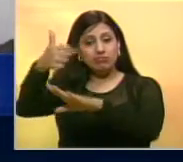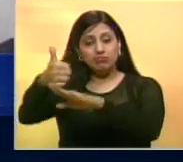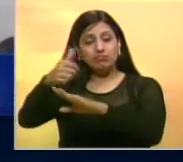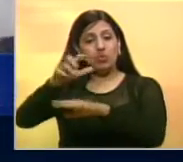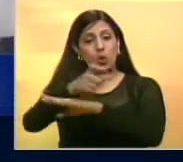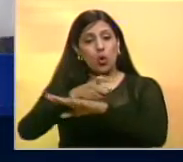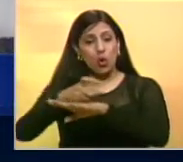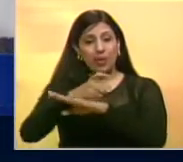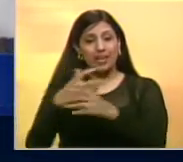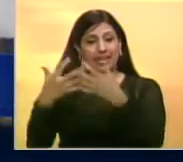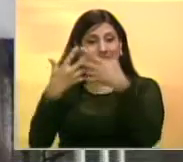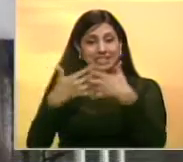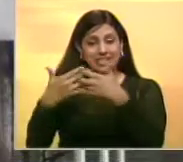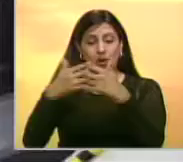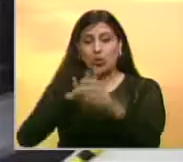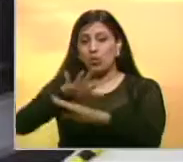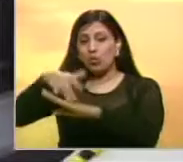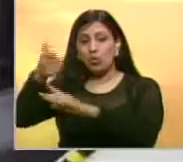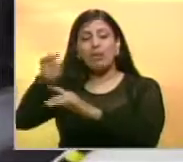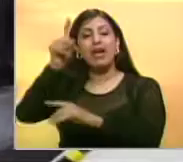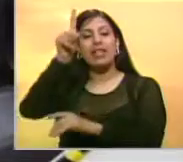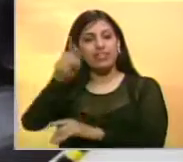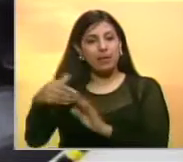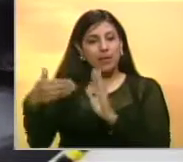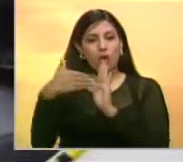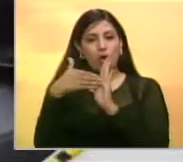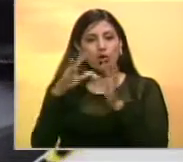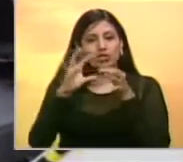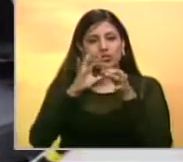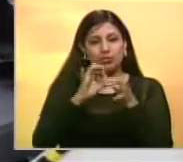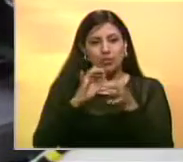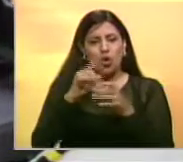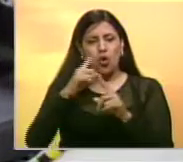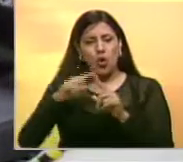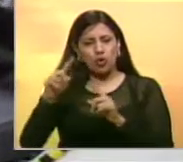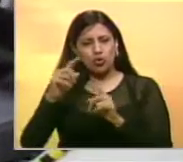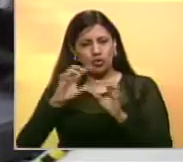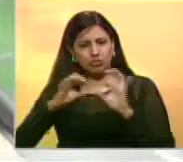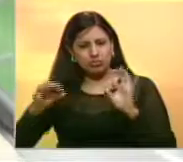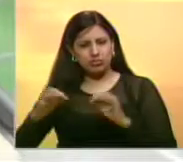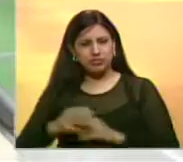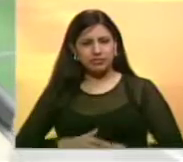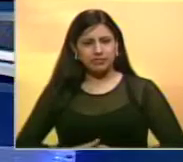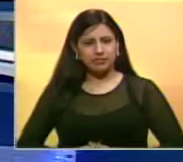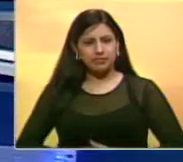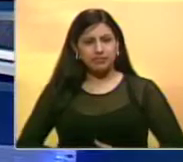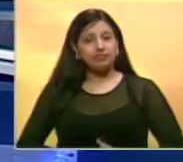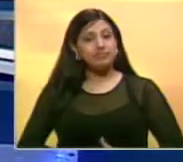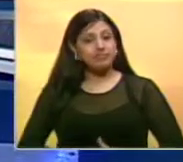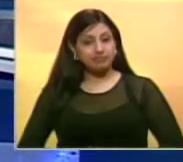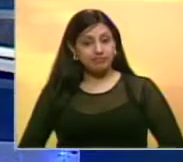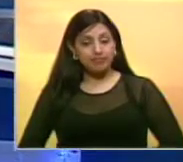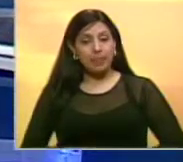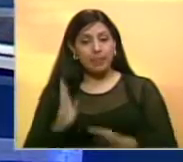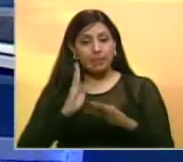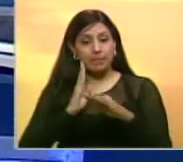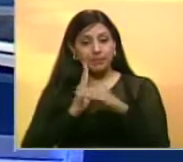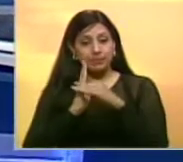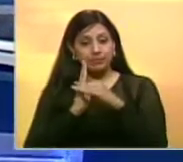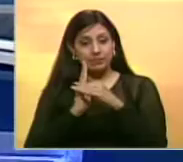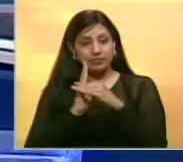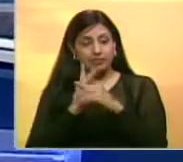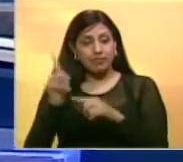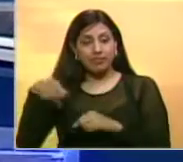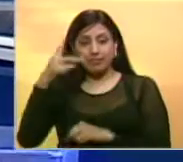por el gobierno norteamericano también está dirigida contra sus filiales Audi y Porsche Tiempo de hacer una nueva